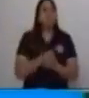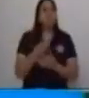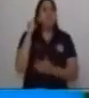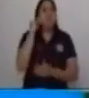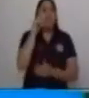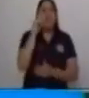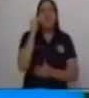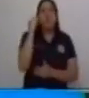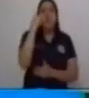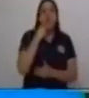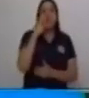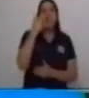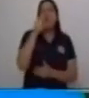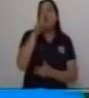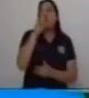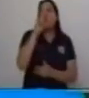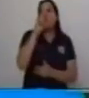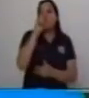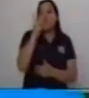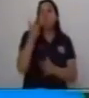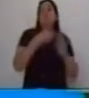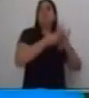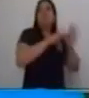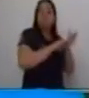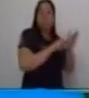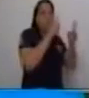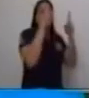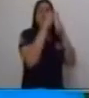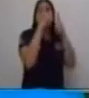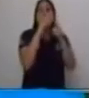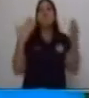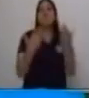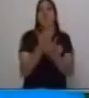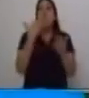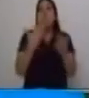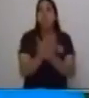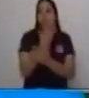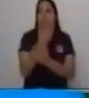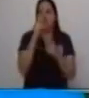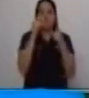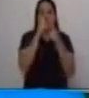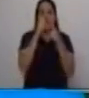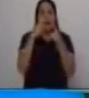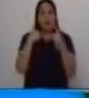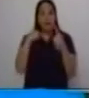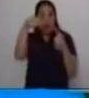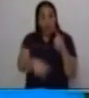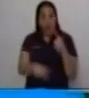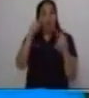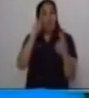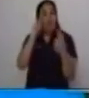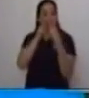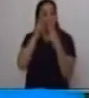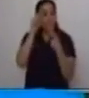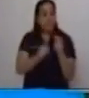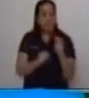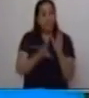términos y hoy vamos a trabajar las palabras proposición